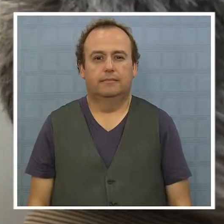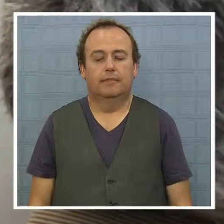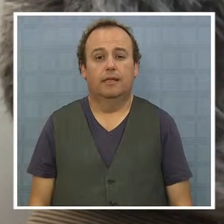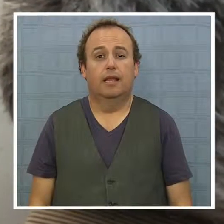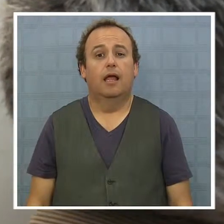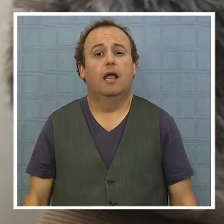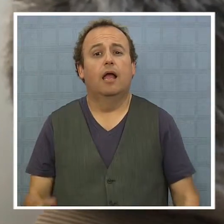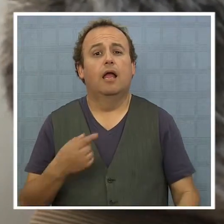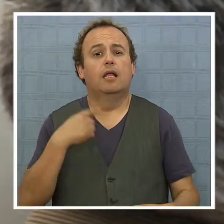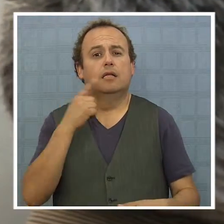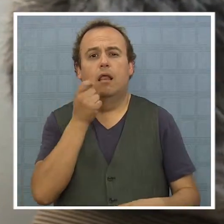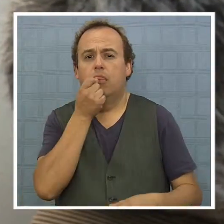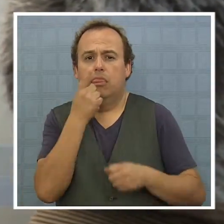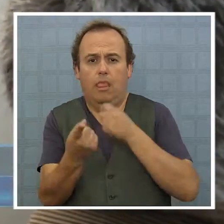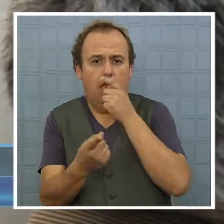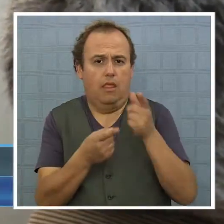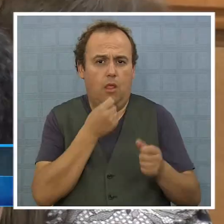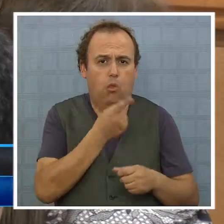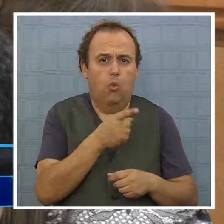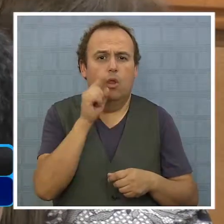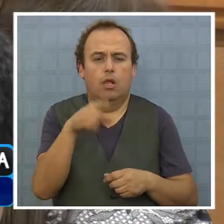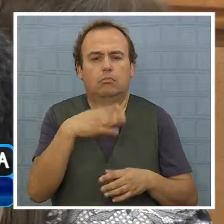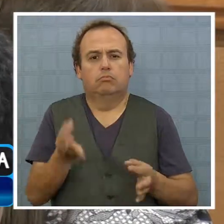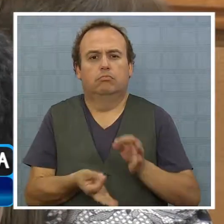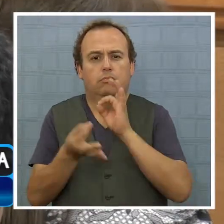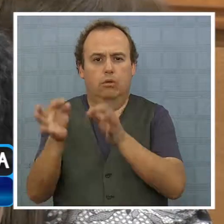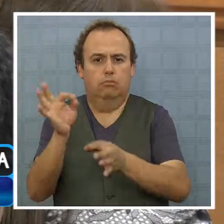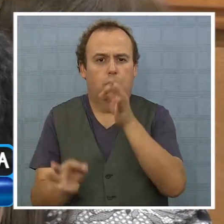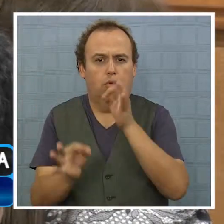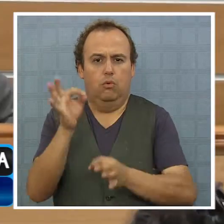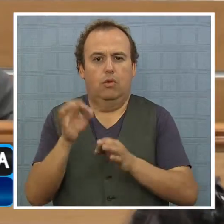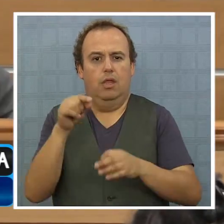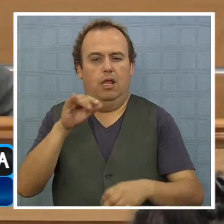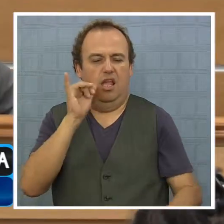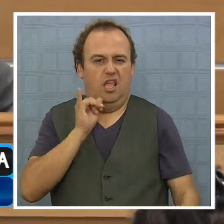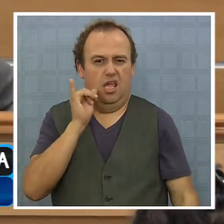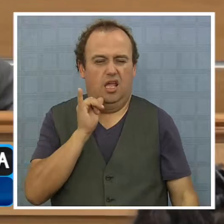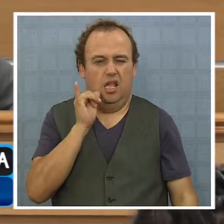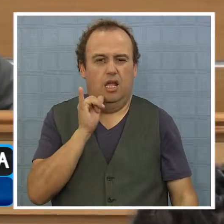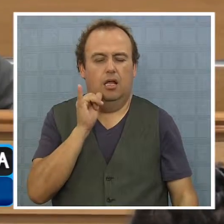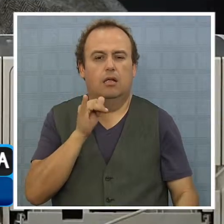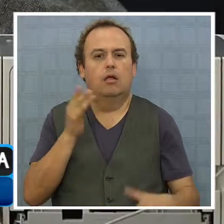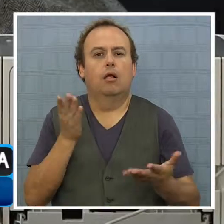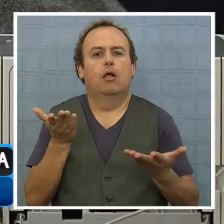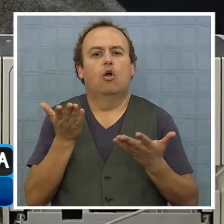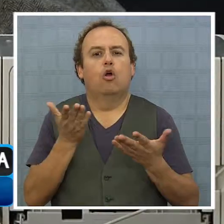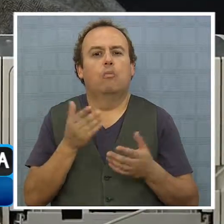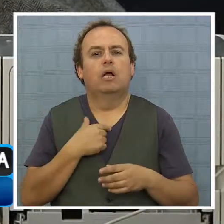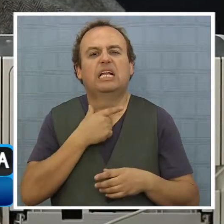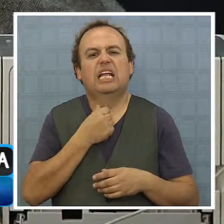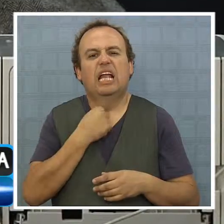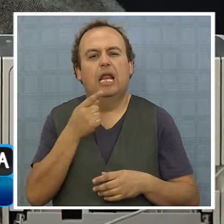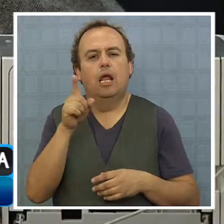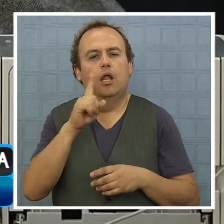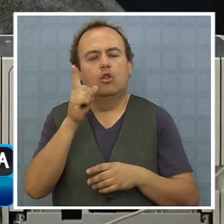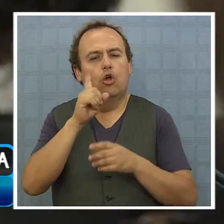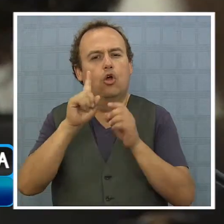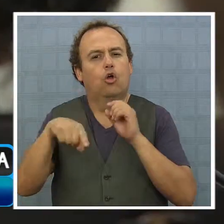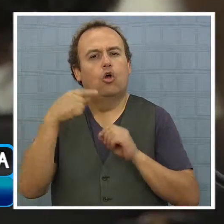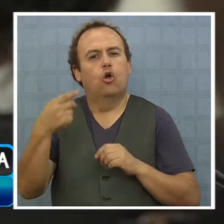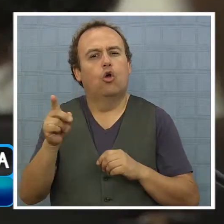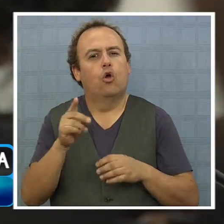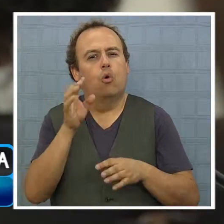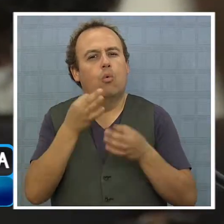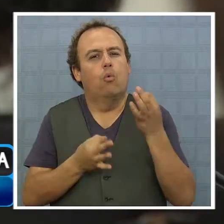Las partes querellantes presentarán su apelación a la Corte de Apelaciones de Iquique buscando revocar la medida